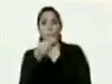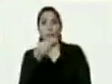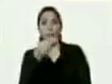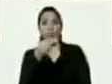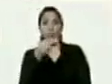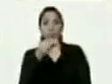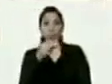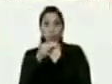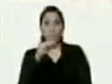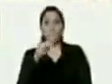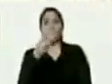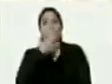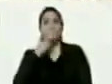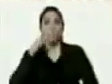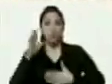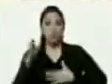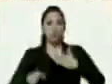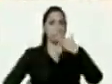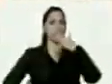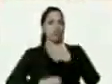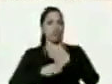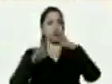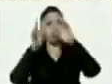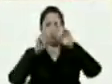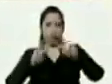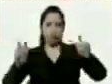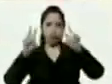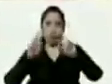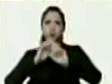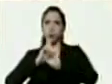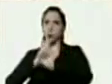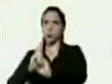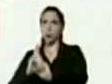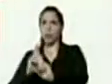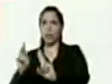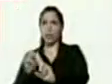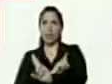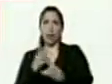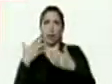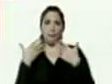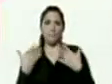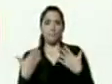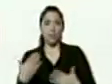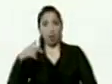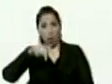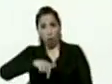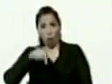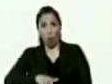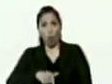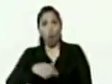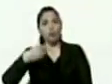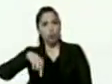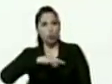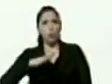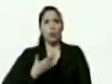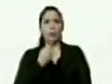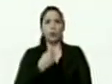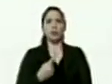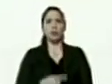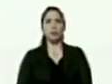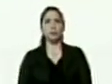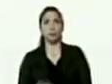para así dar el análisis y la respuesta oportuna hoy por hoy podemos decir que tenemos